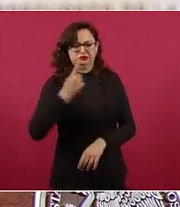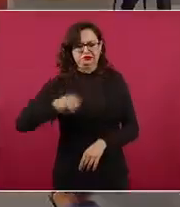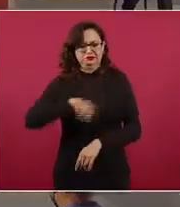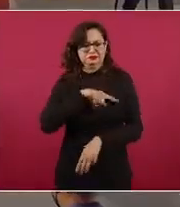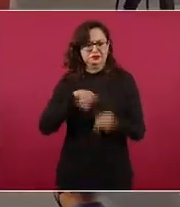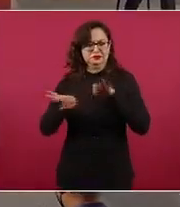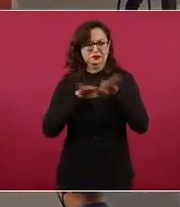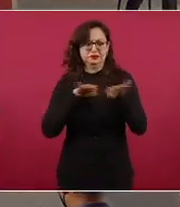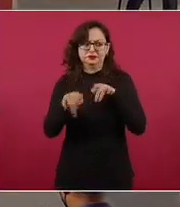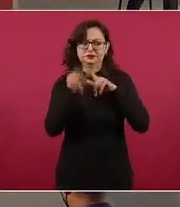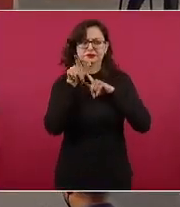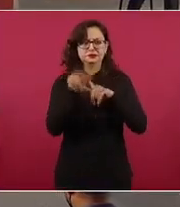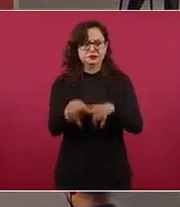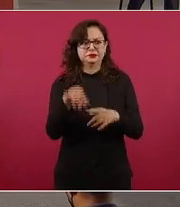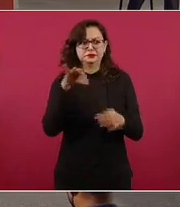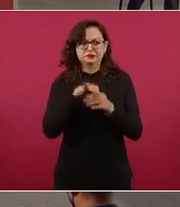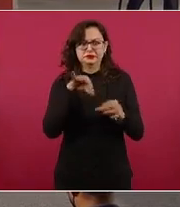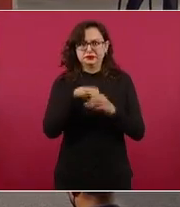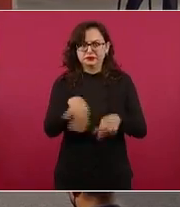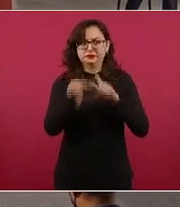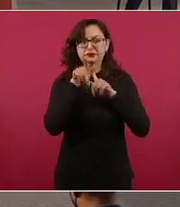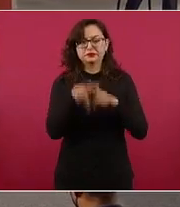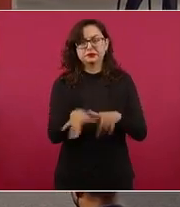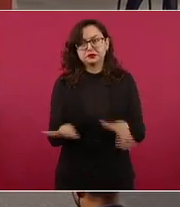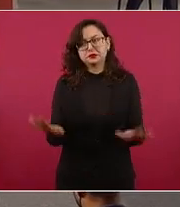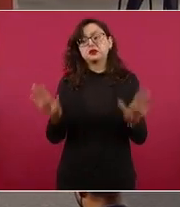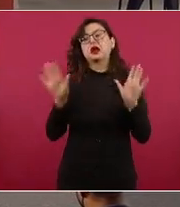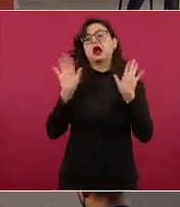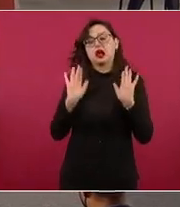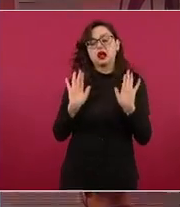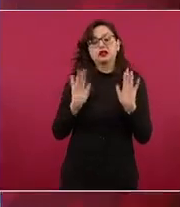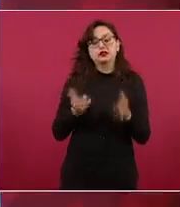que hoy